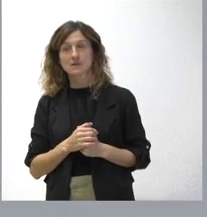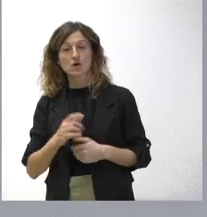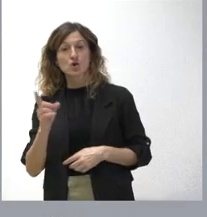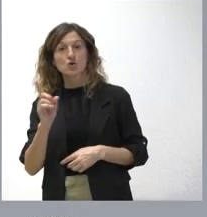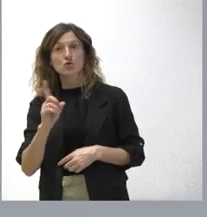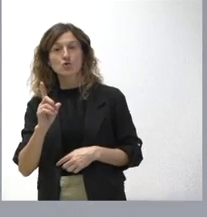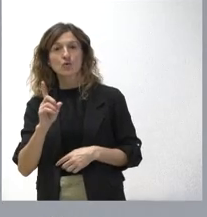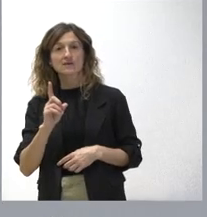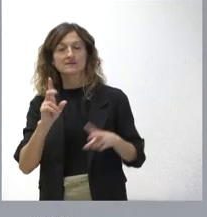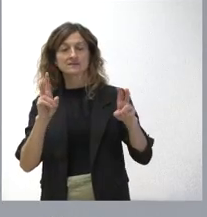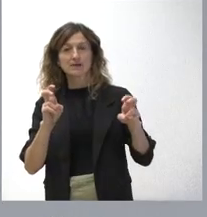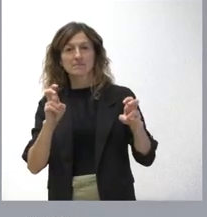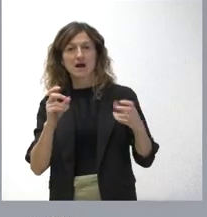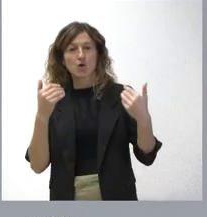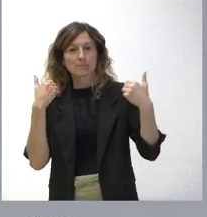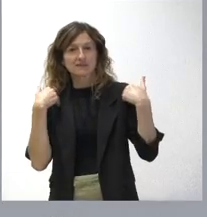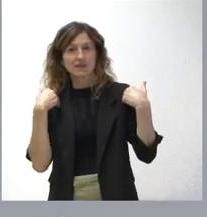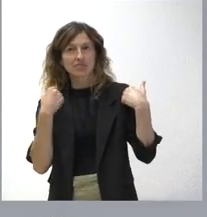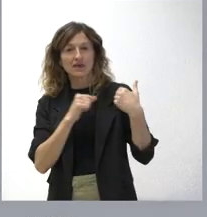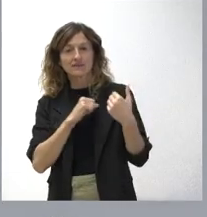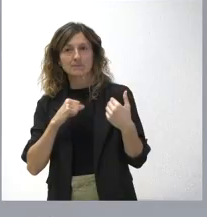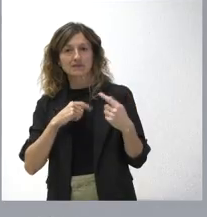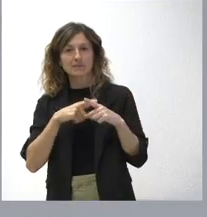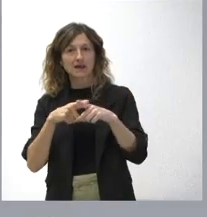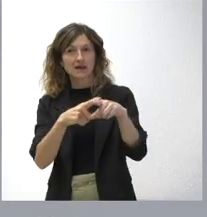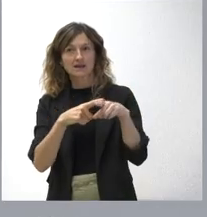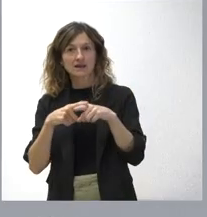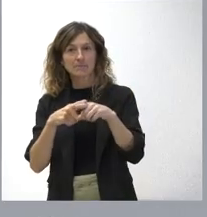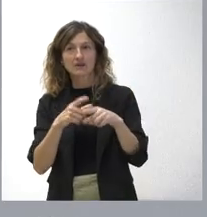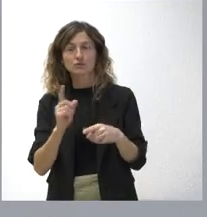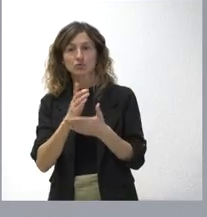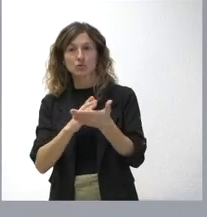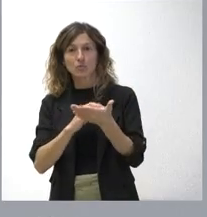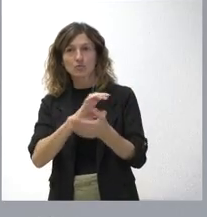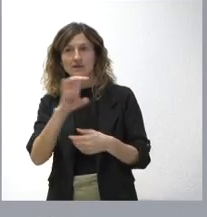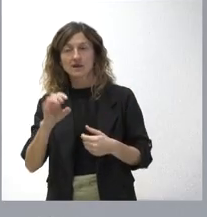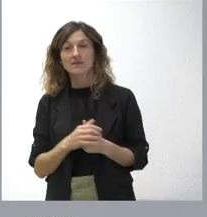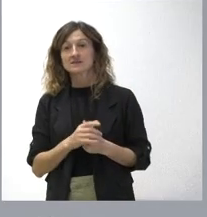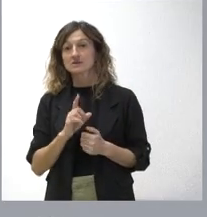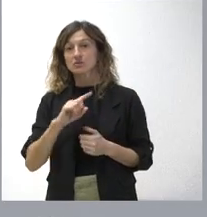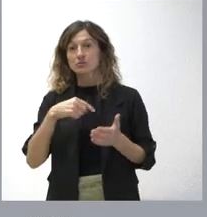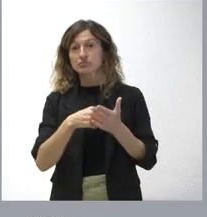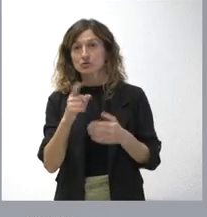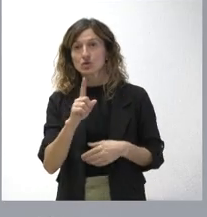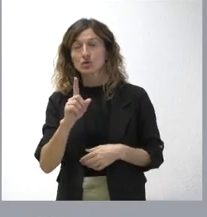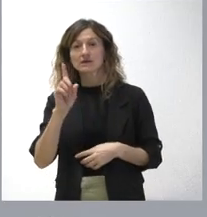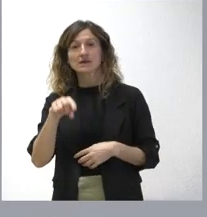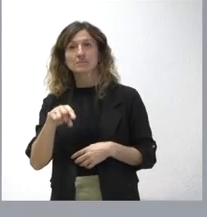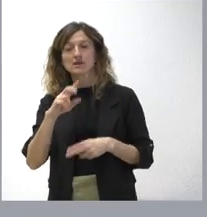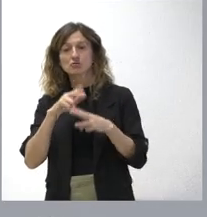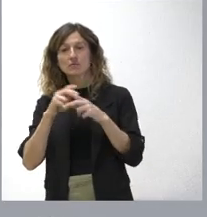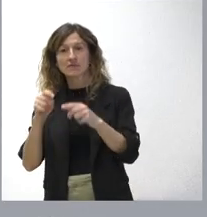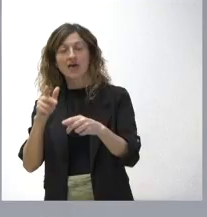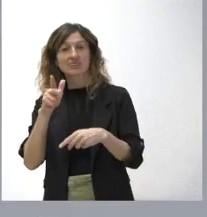materia independiente competencial en el reparto de competencias en el Estado y comunidades autónomas, ni puede tener la calificación de derecho